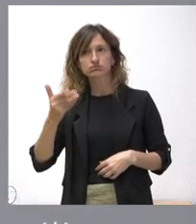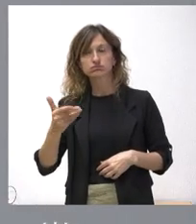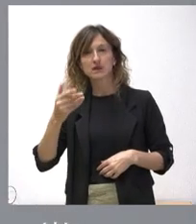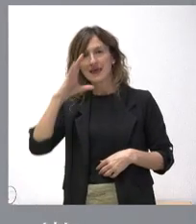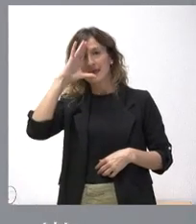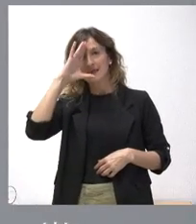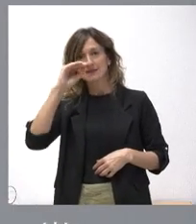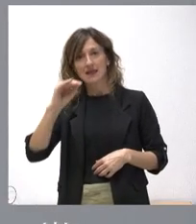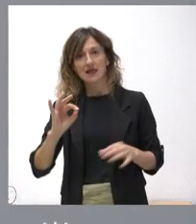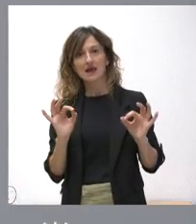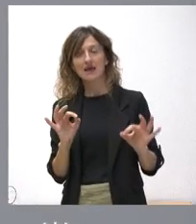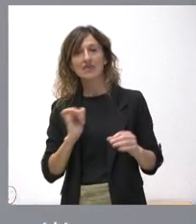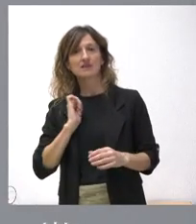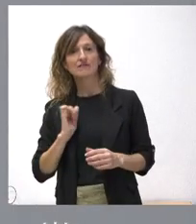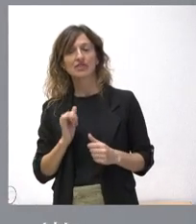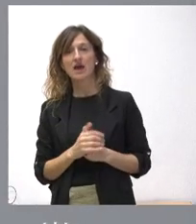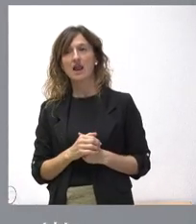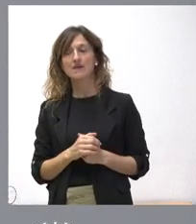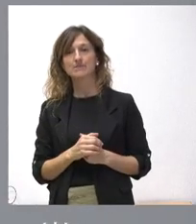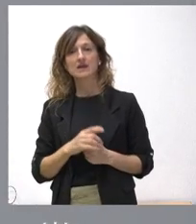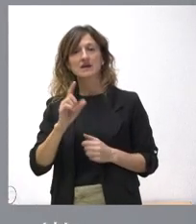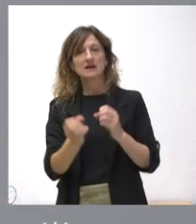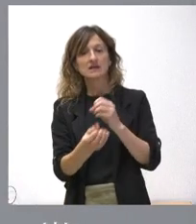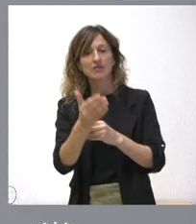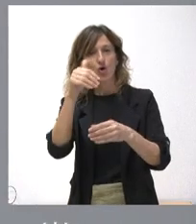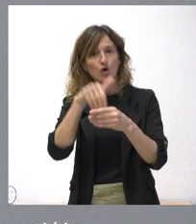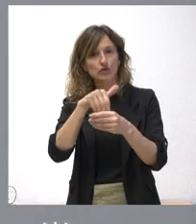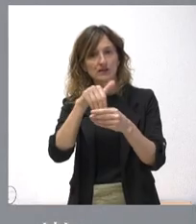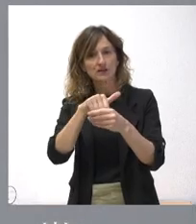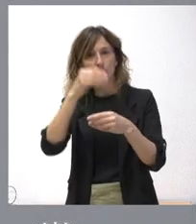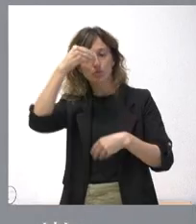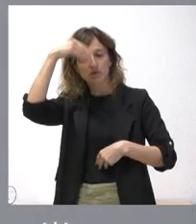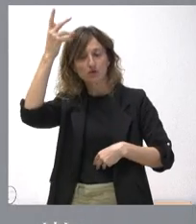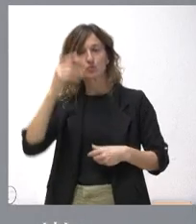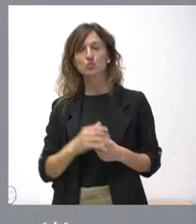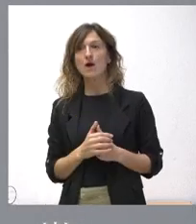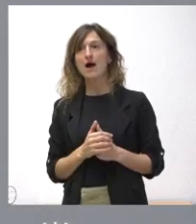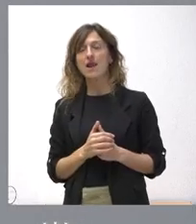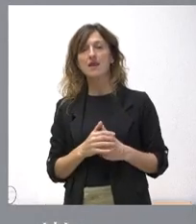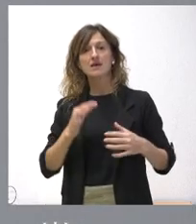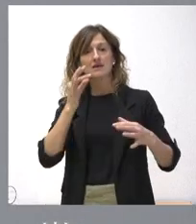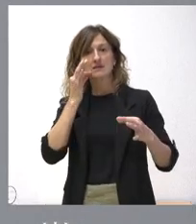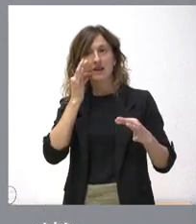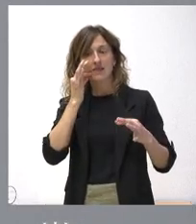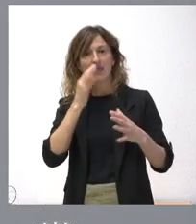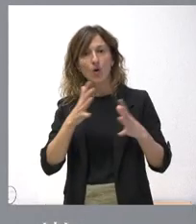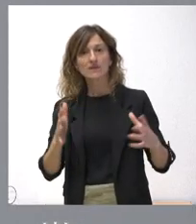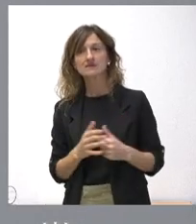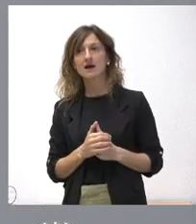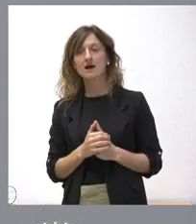inteligencia artificial, la creación de contenidos virtuales y realidad aumentada, la producción